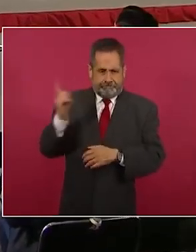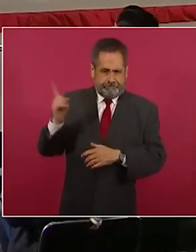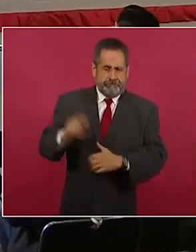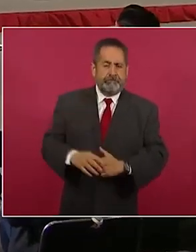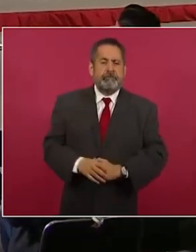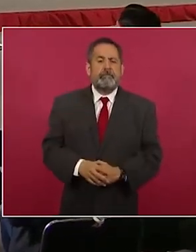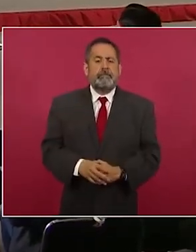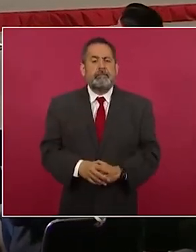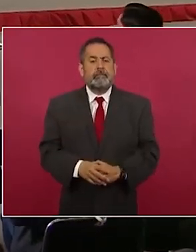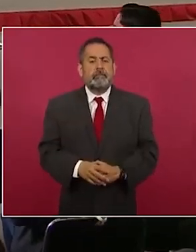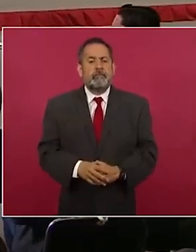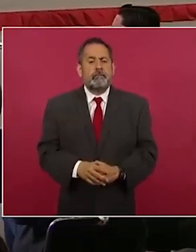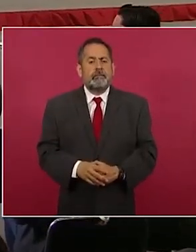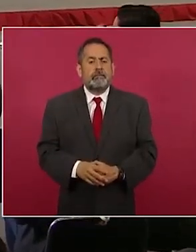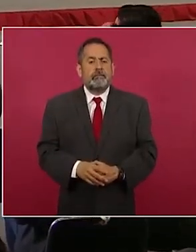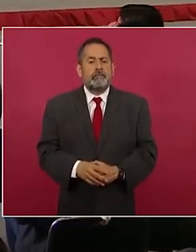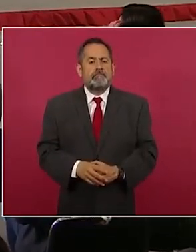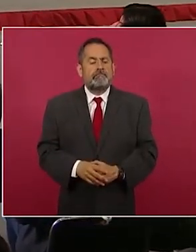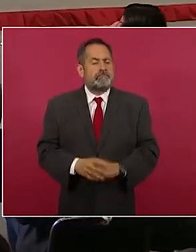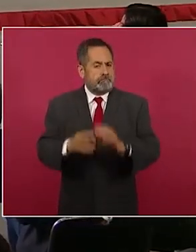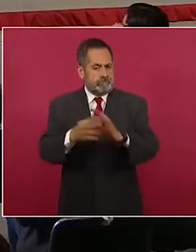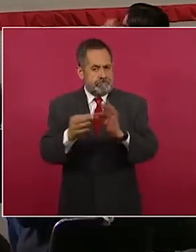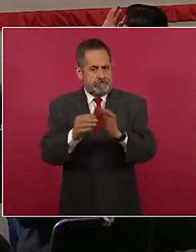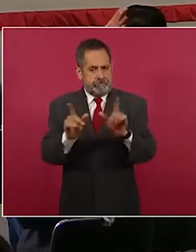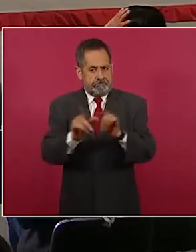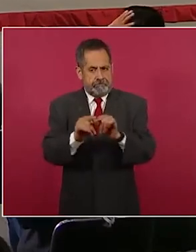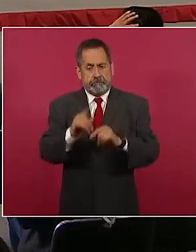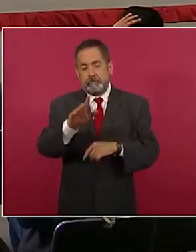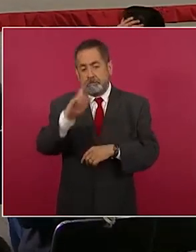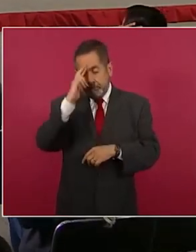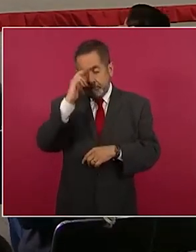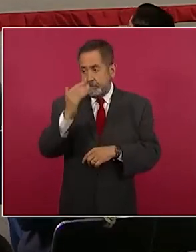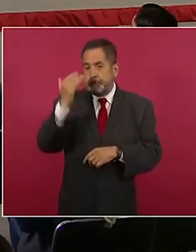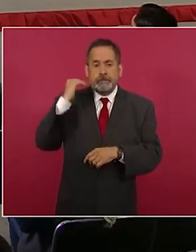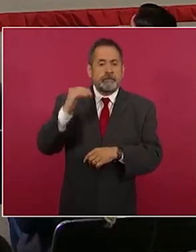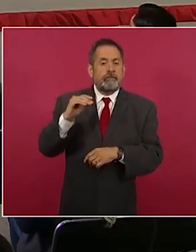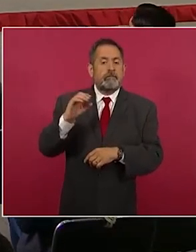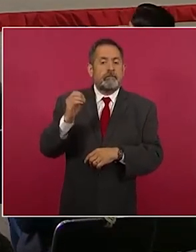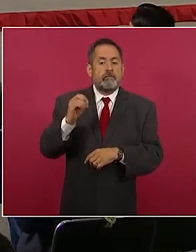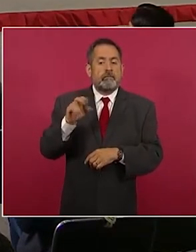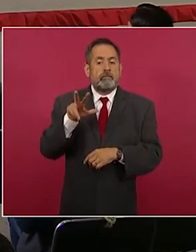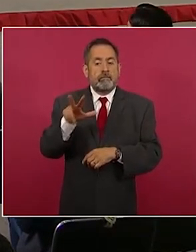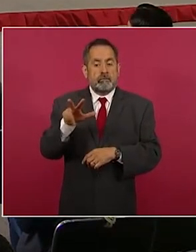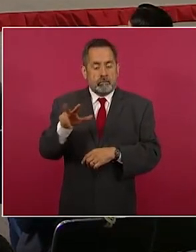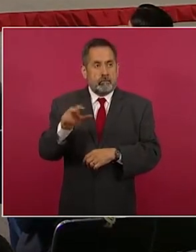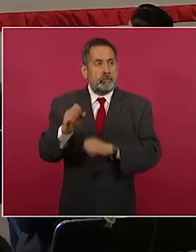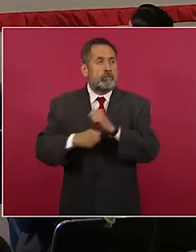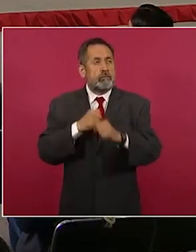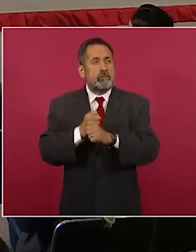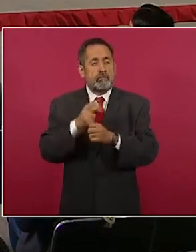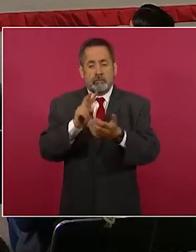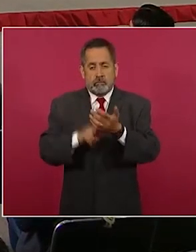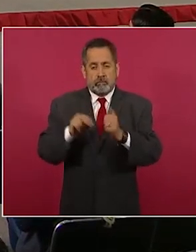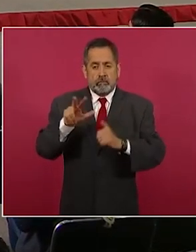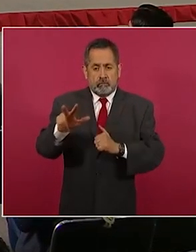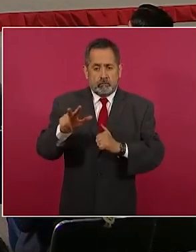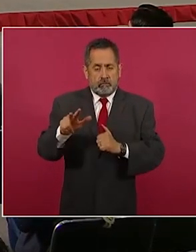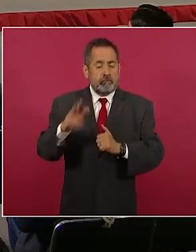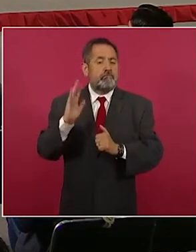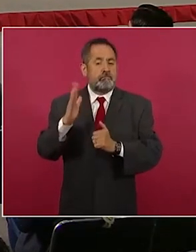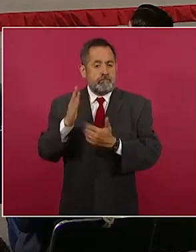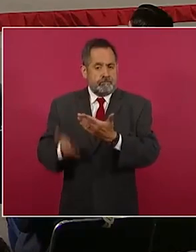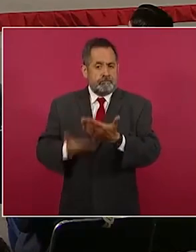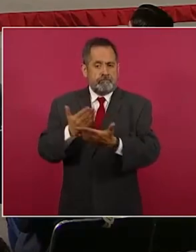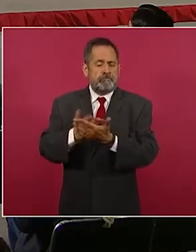Me gustaría hacer aquí un paréntesis, recordar que el 18 de octubre del 2018 presentamos el